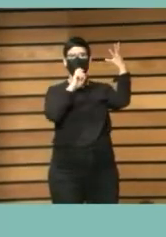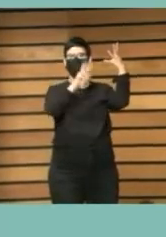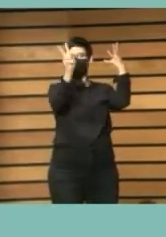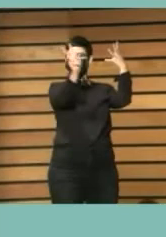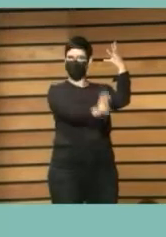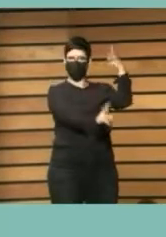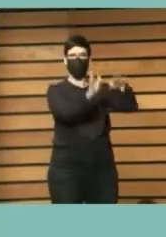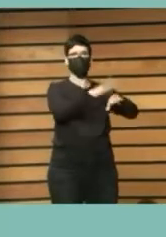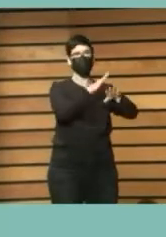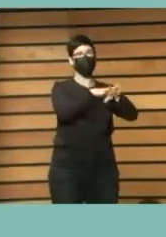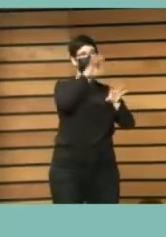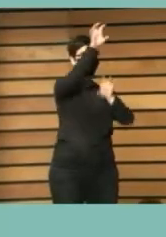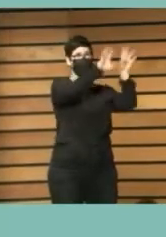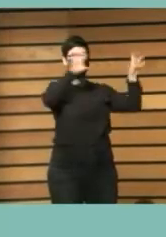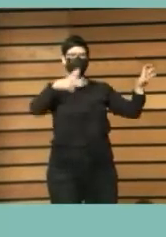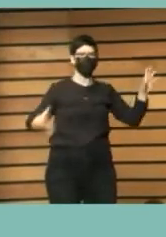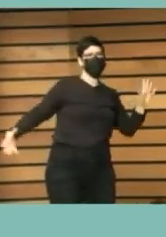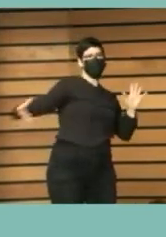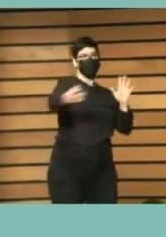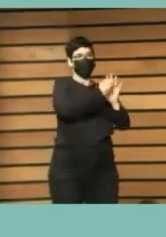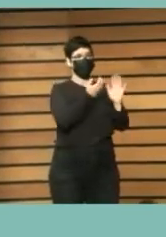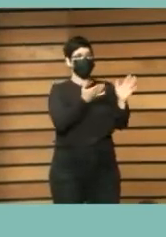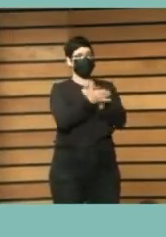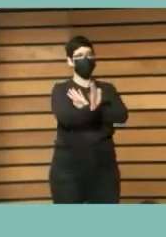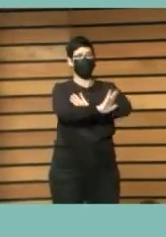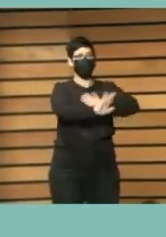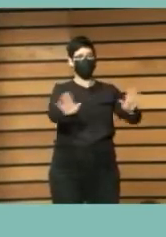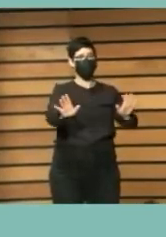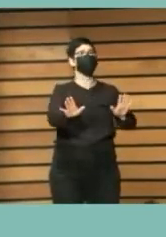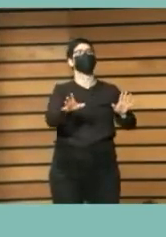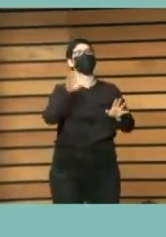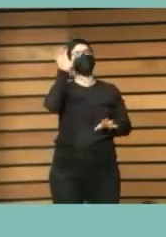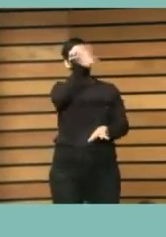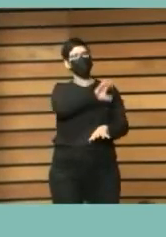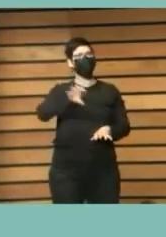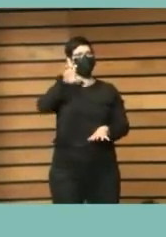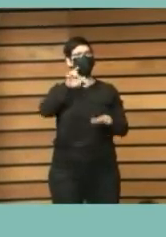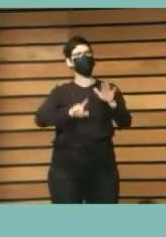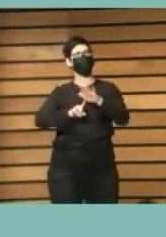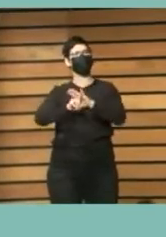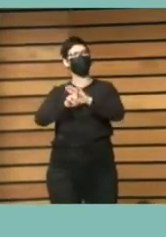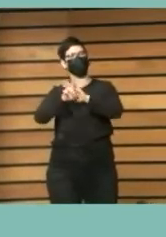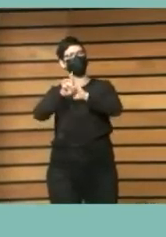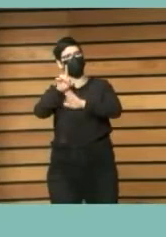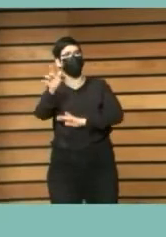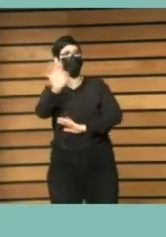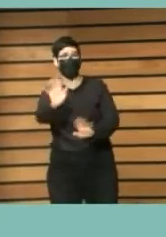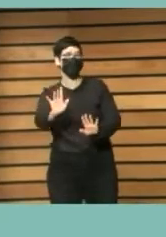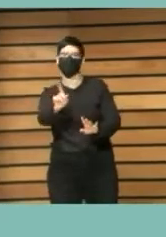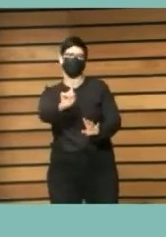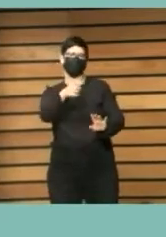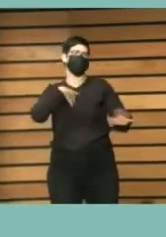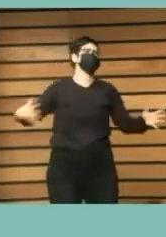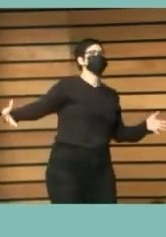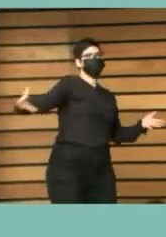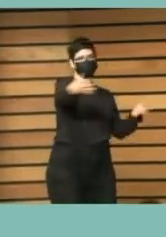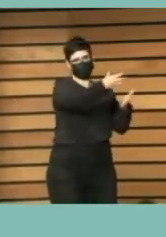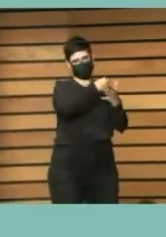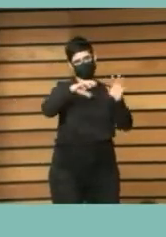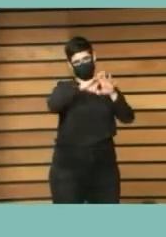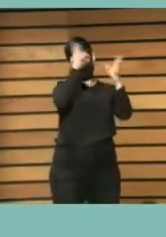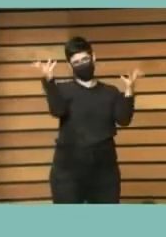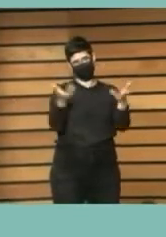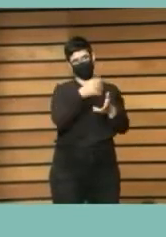países no era una agenda para los países en desarrollo es una agenda para todos y todas y para todos los países y nos permitía